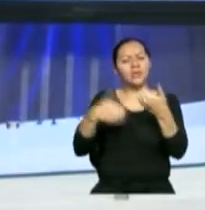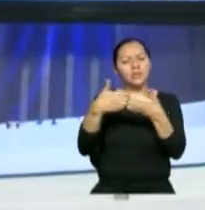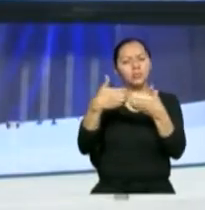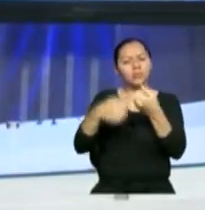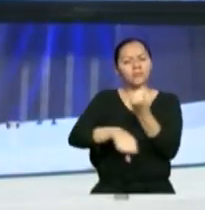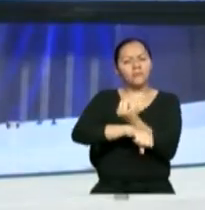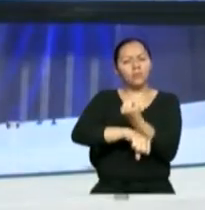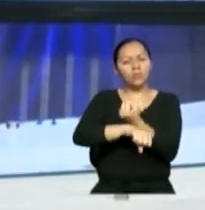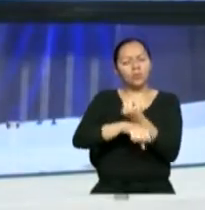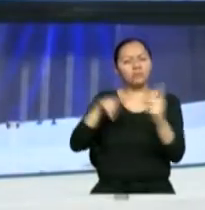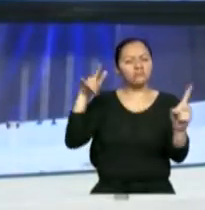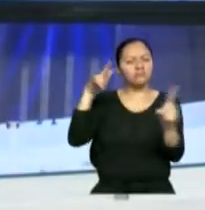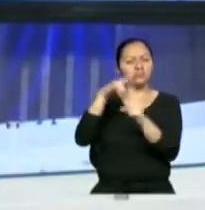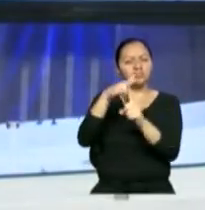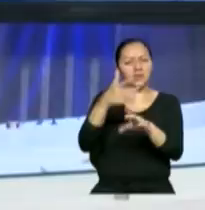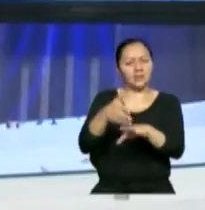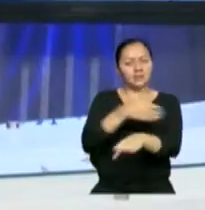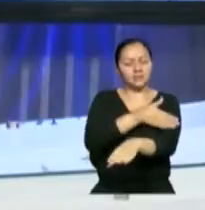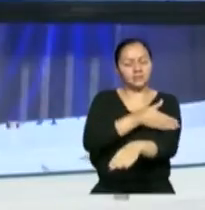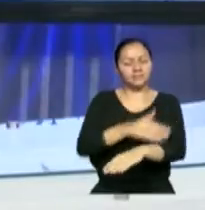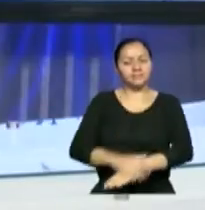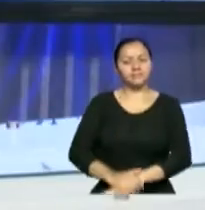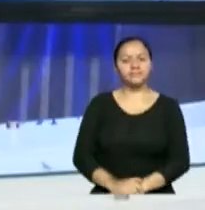víctimas del terrible accidente aéreo.